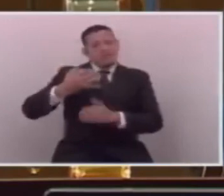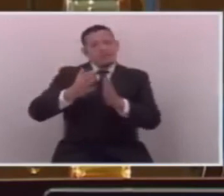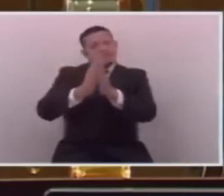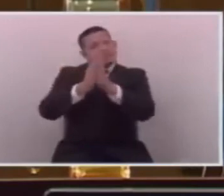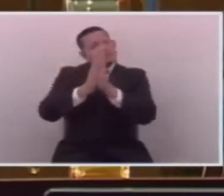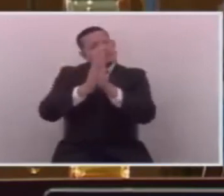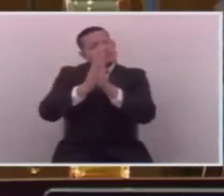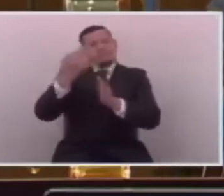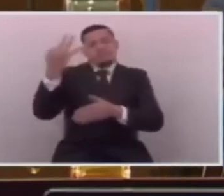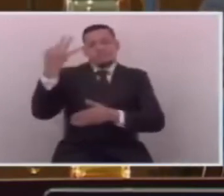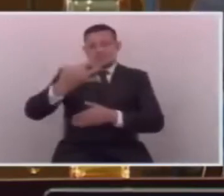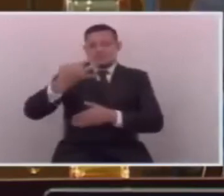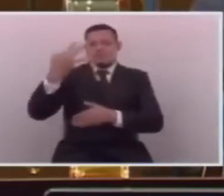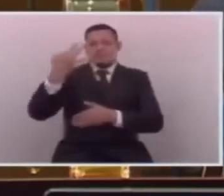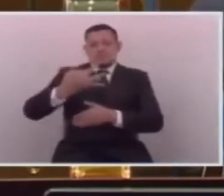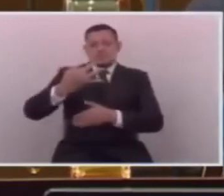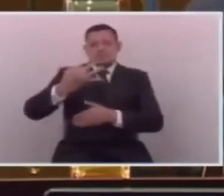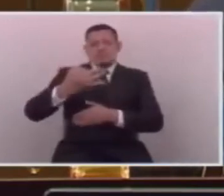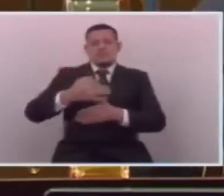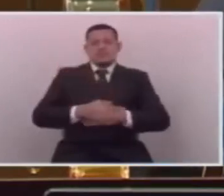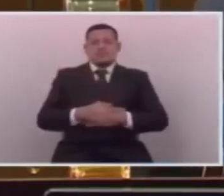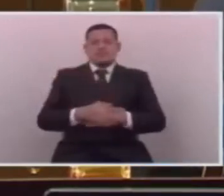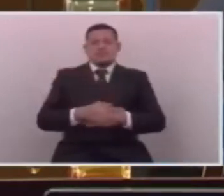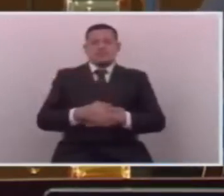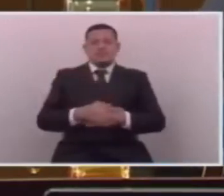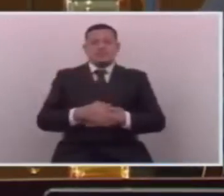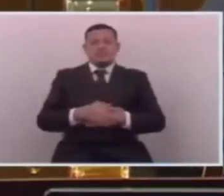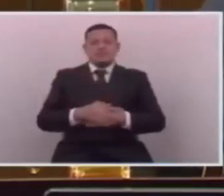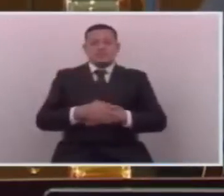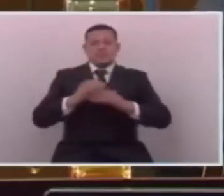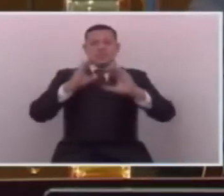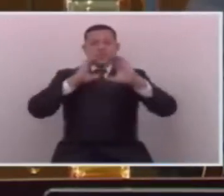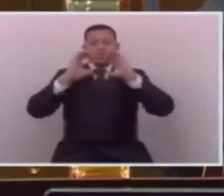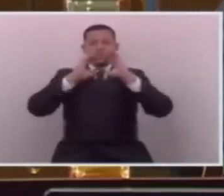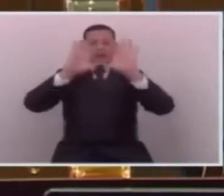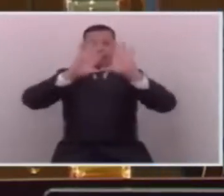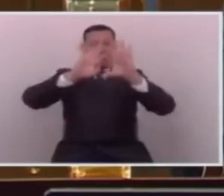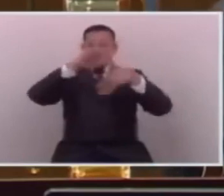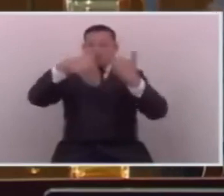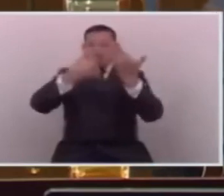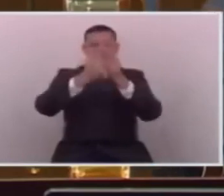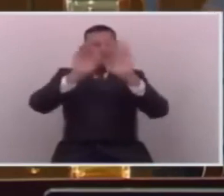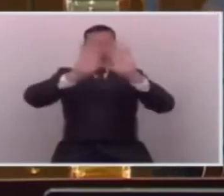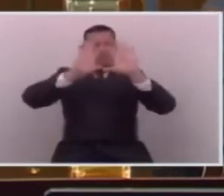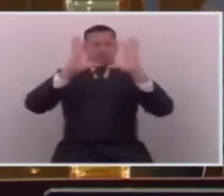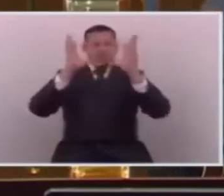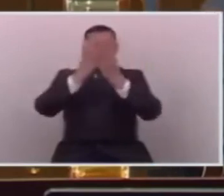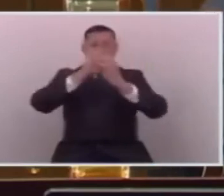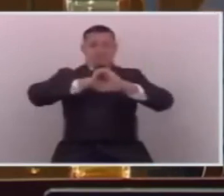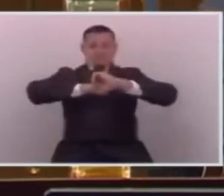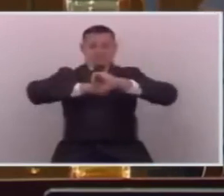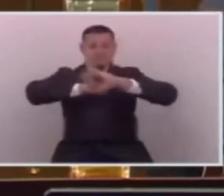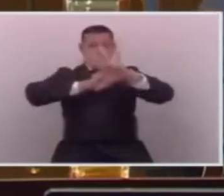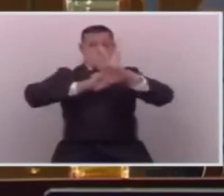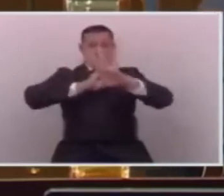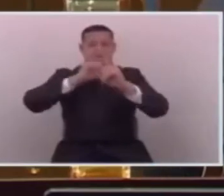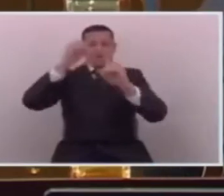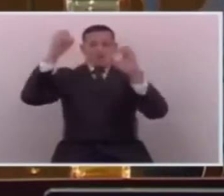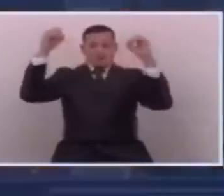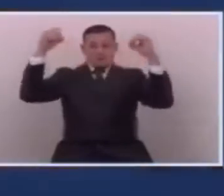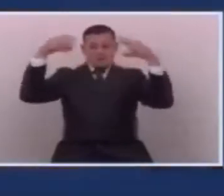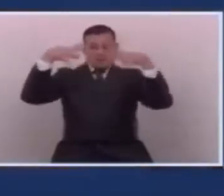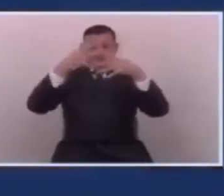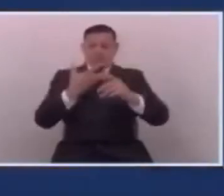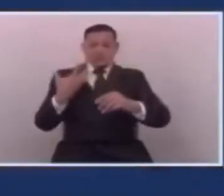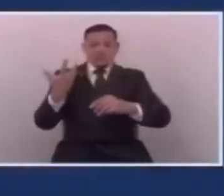les pido, por favor, que comuniquen al mundo el milagro que